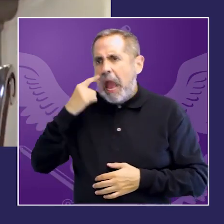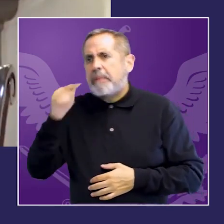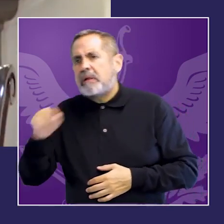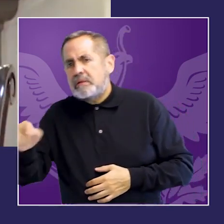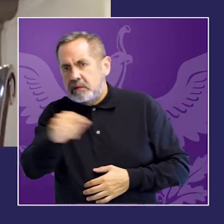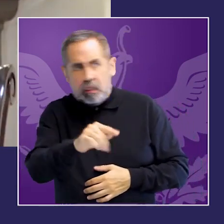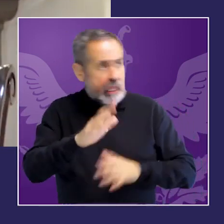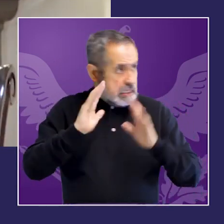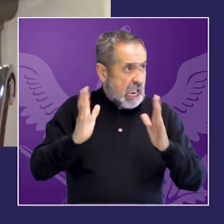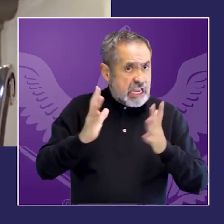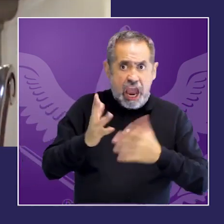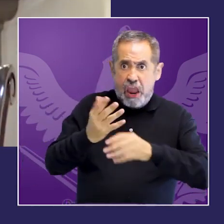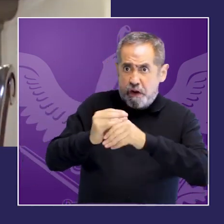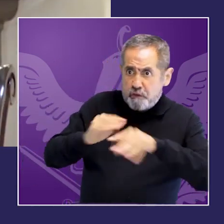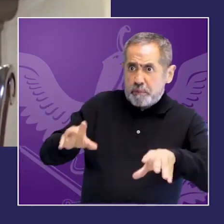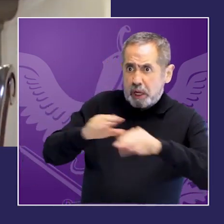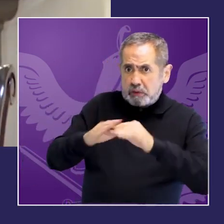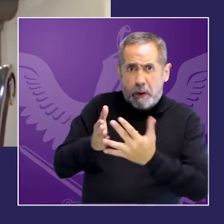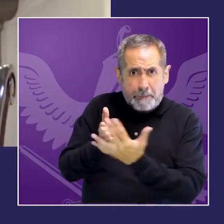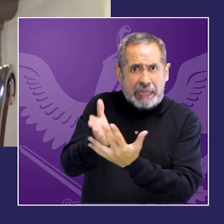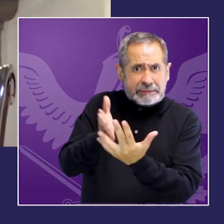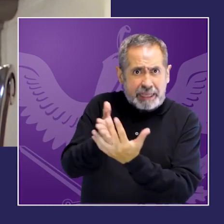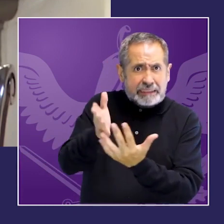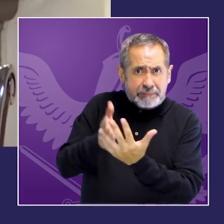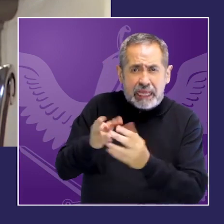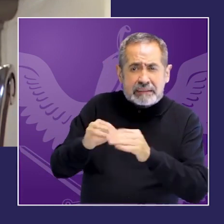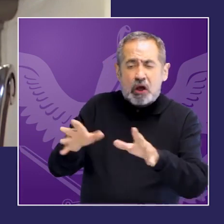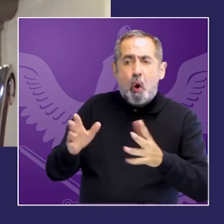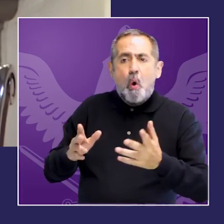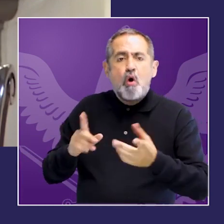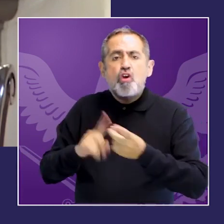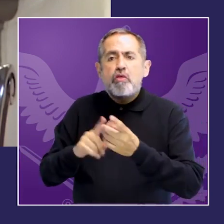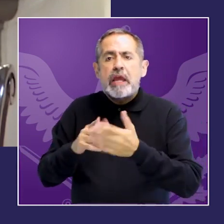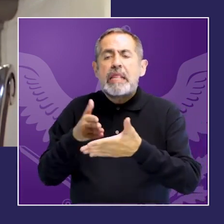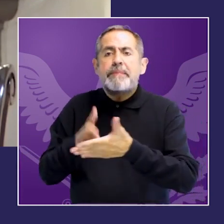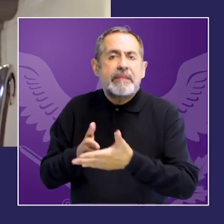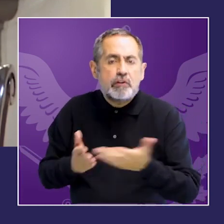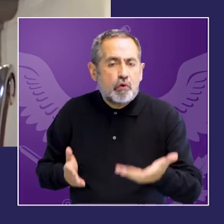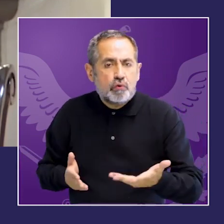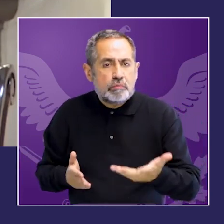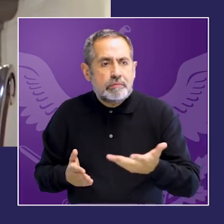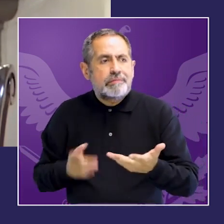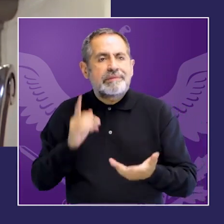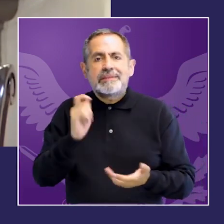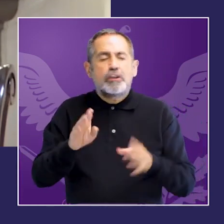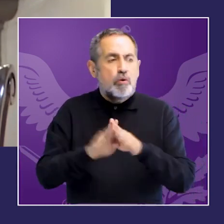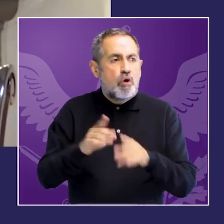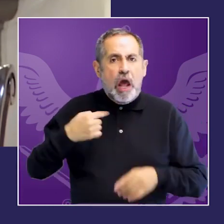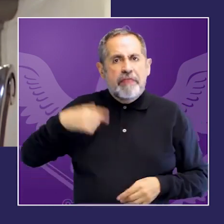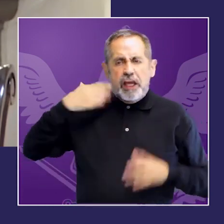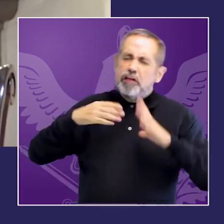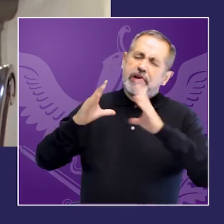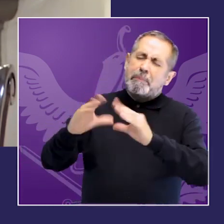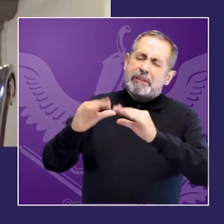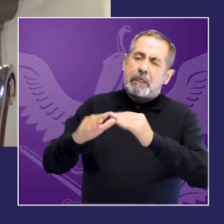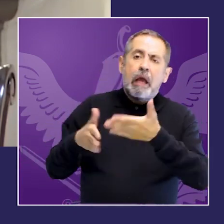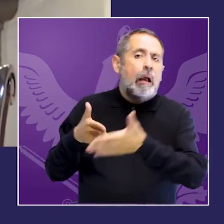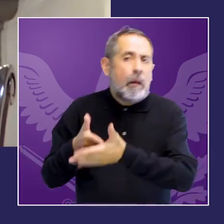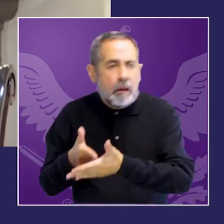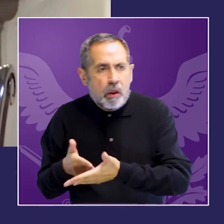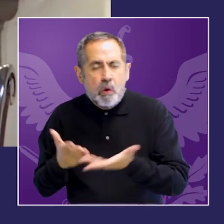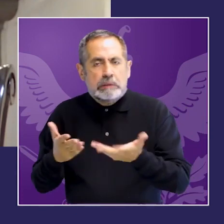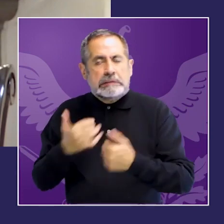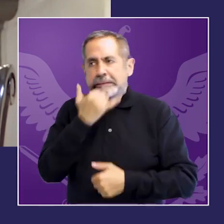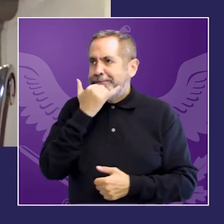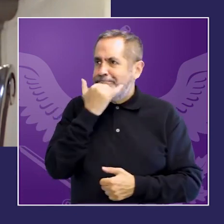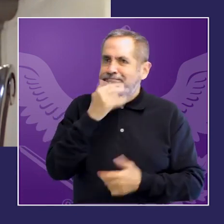evaluación de impacto sobre hasta donde habíamos llegado en las esto esto rebota un poco hasta donde habíamos llegado con las con